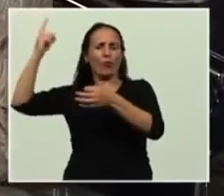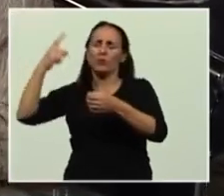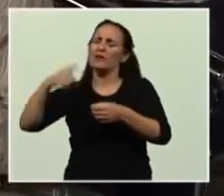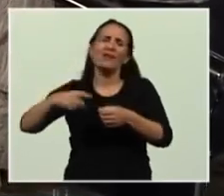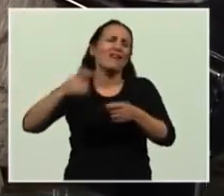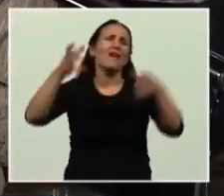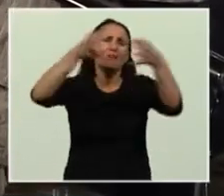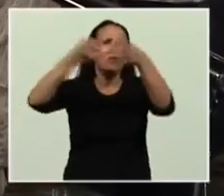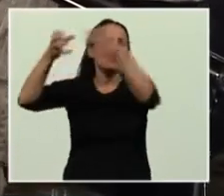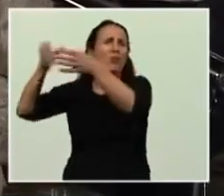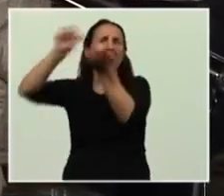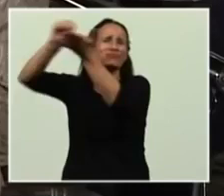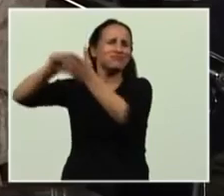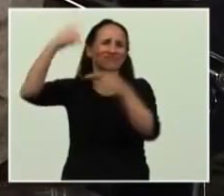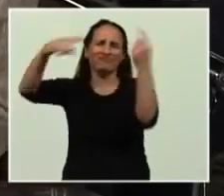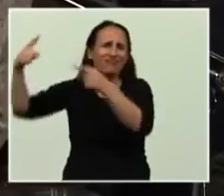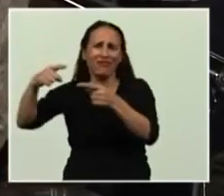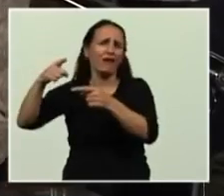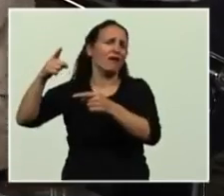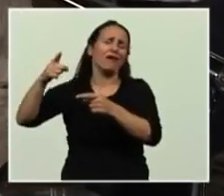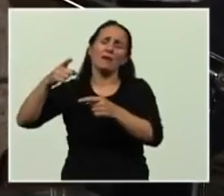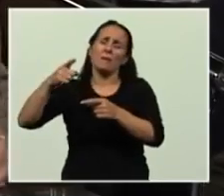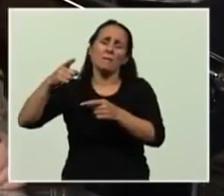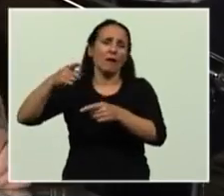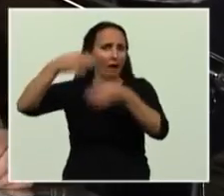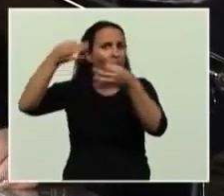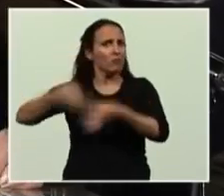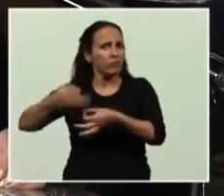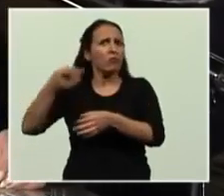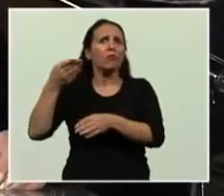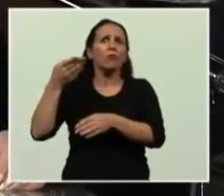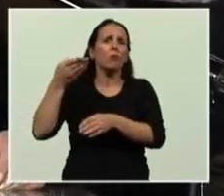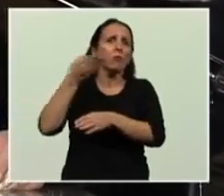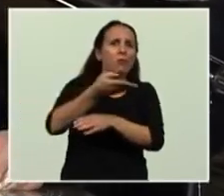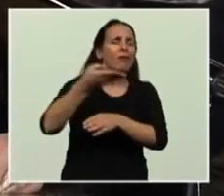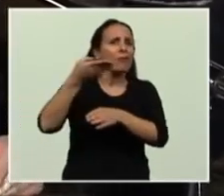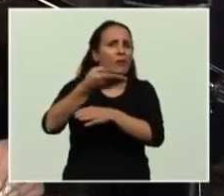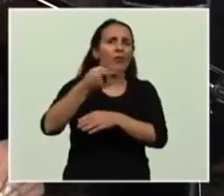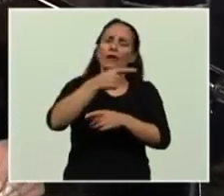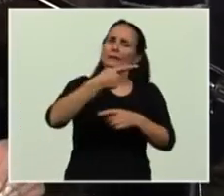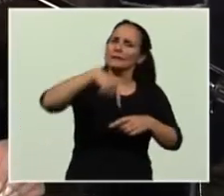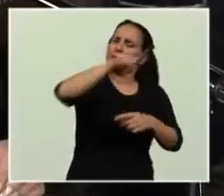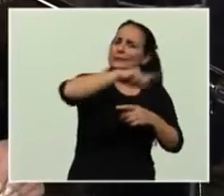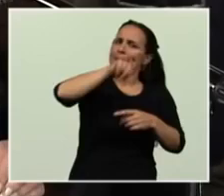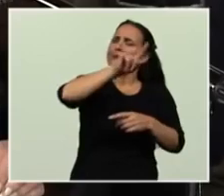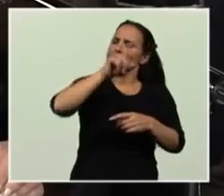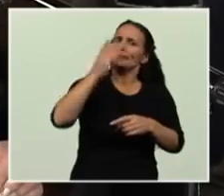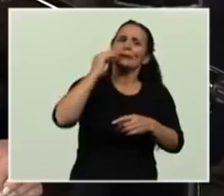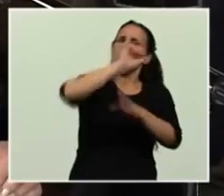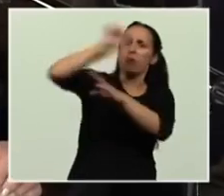internacionales que prolija y puntillosamente han sido desoídas en forma constante